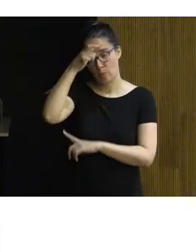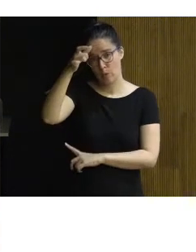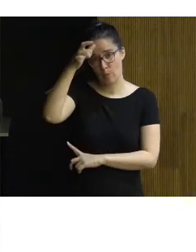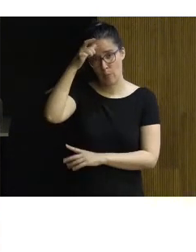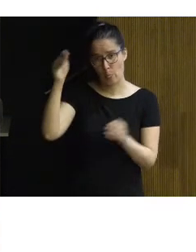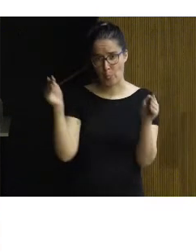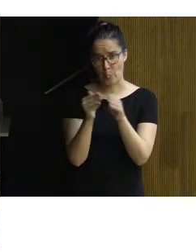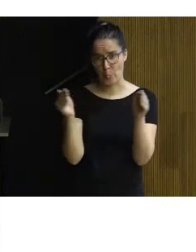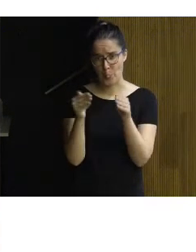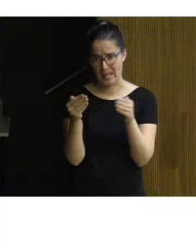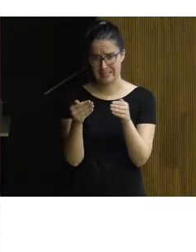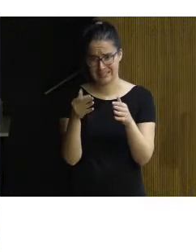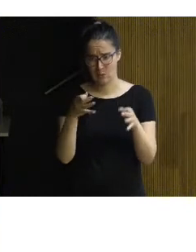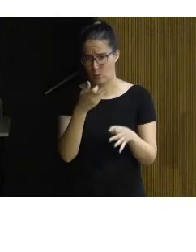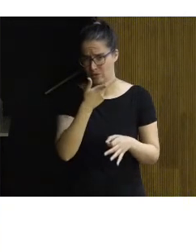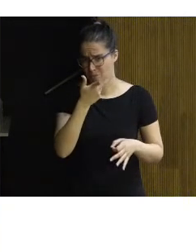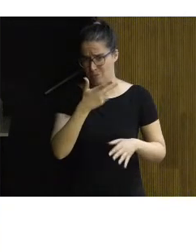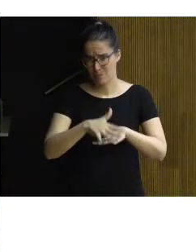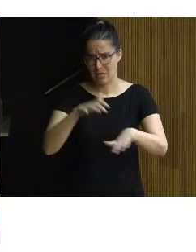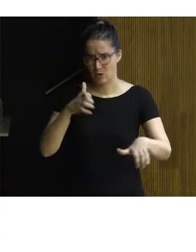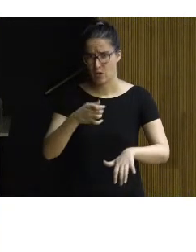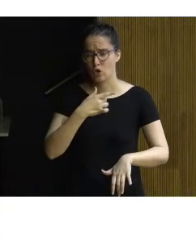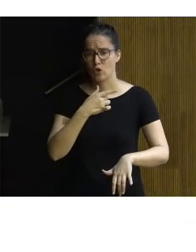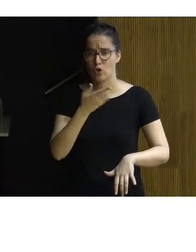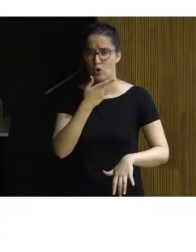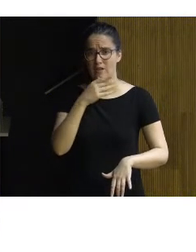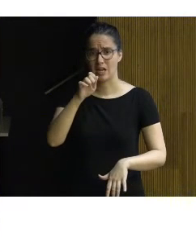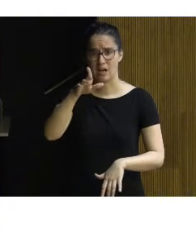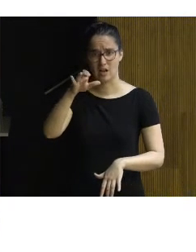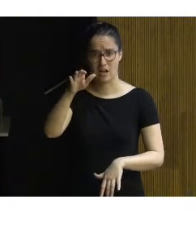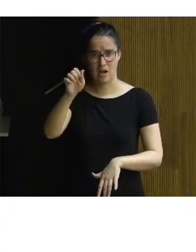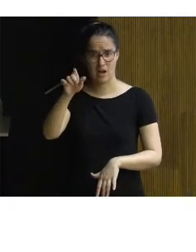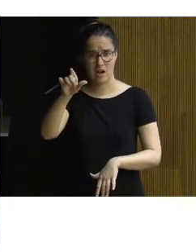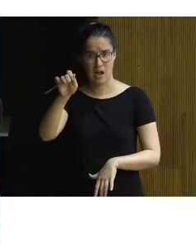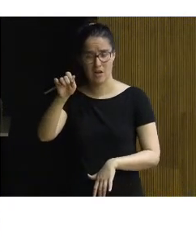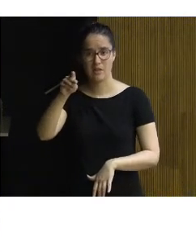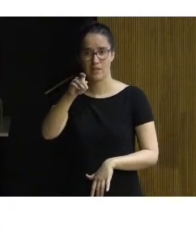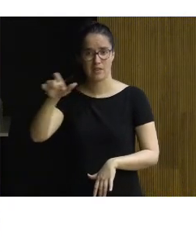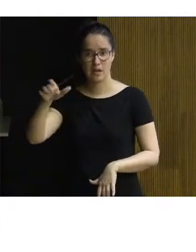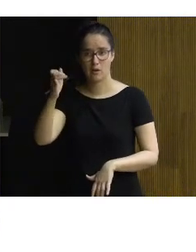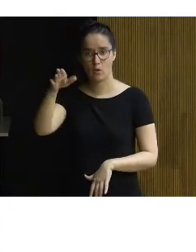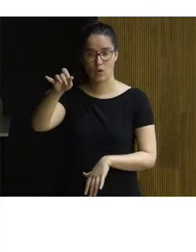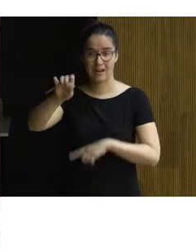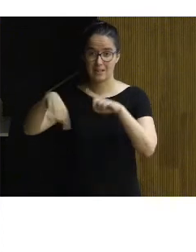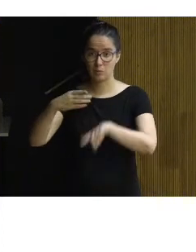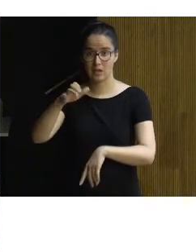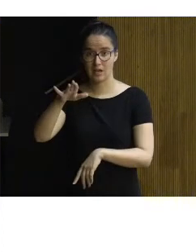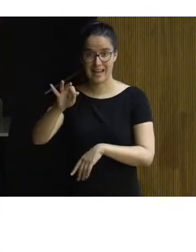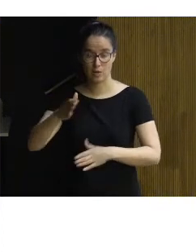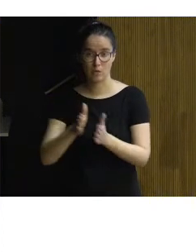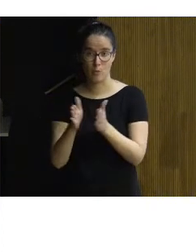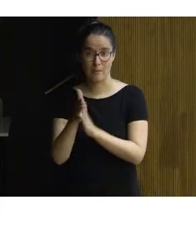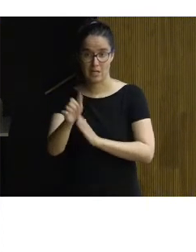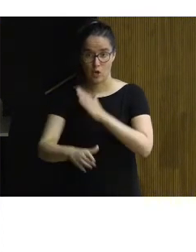pequeño que seguramente muchos de vosotros lo conocéis, que es Alcalá del Júcar y luego Carlos, mi compañero del CEAPAT, a la última